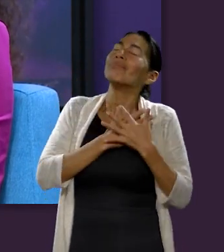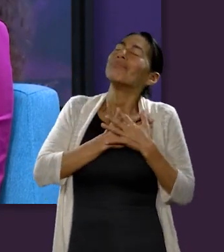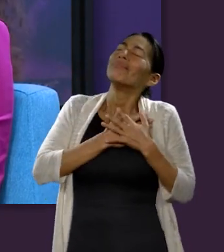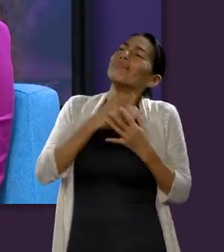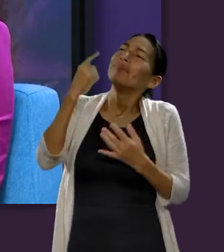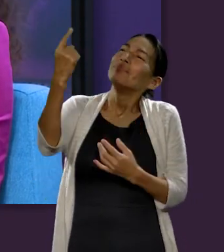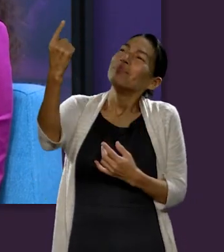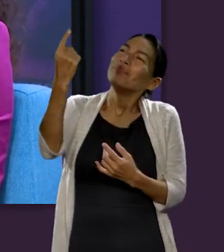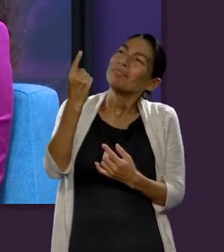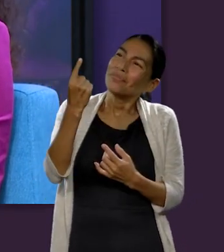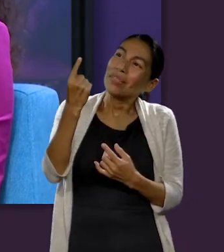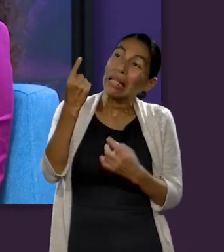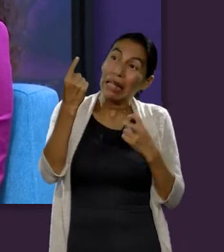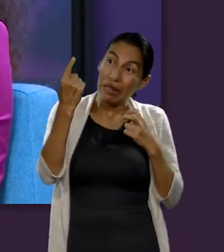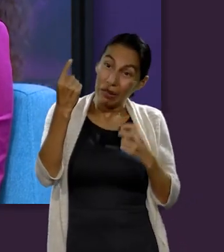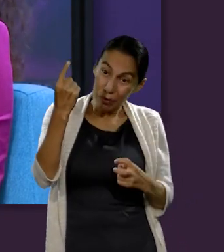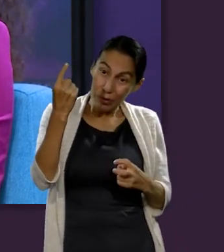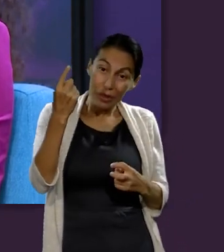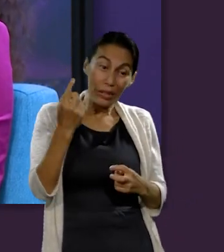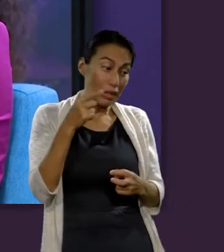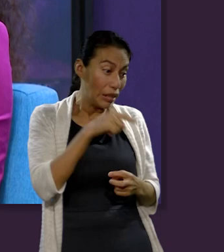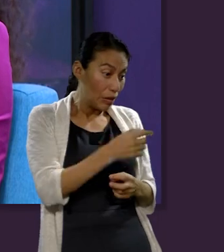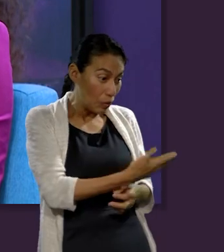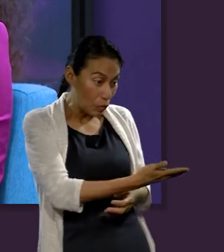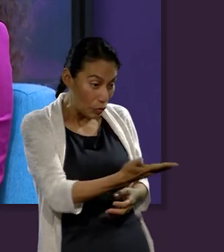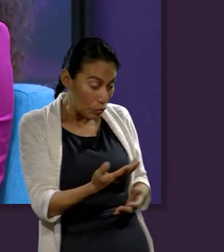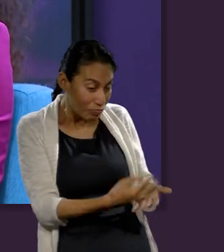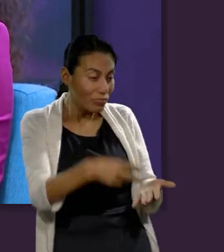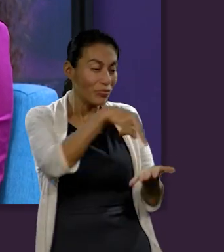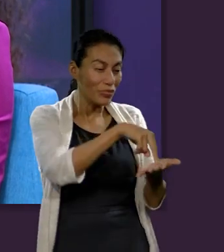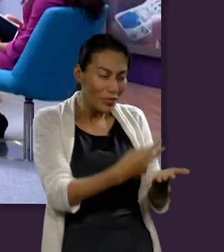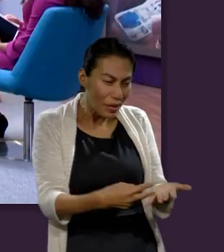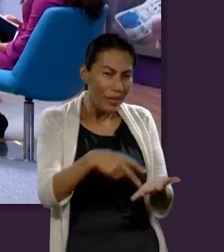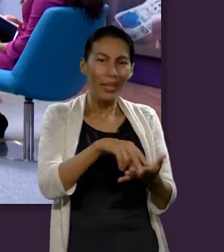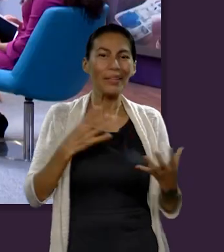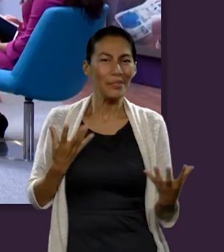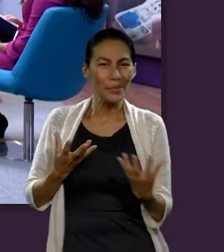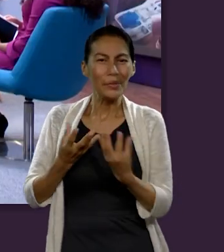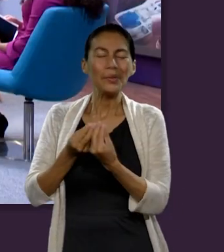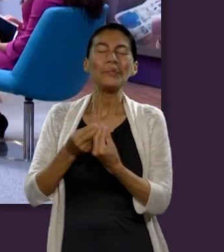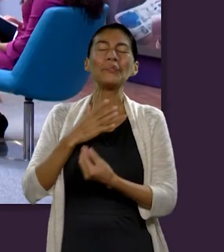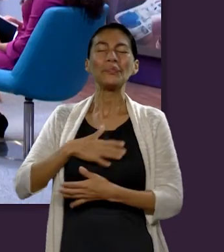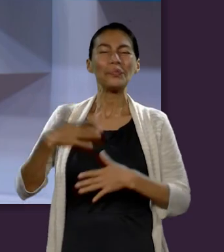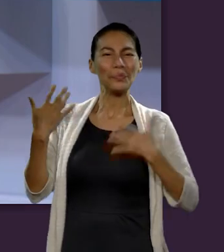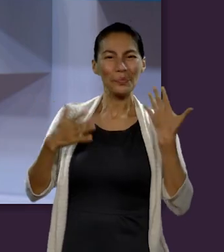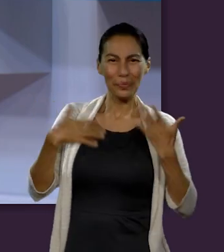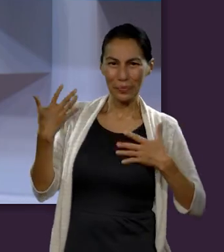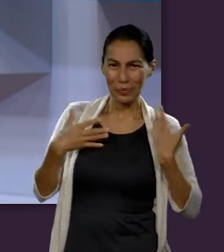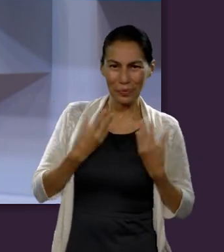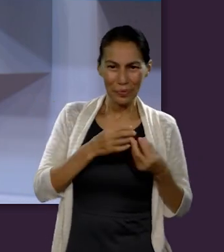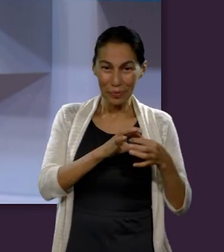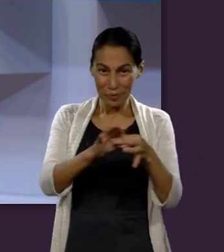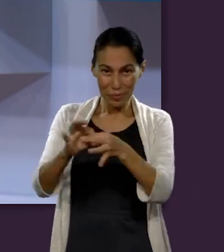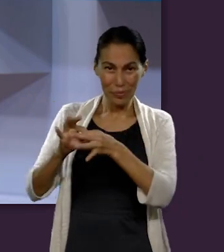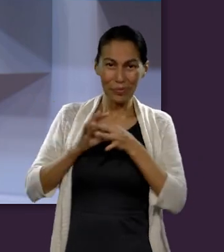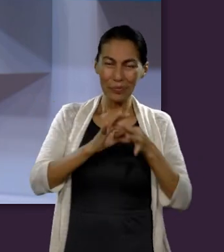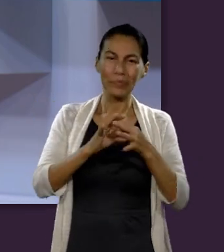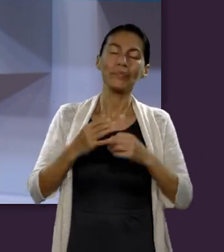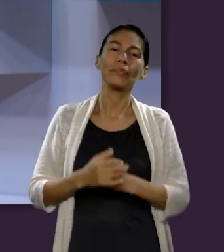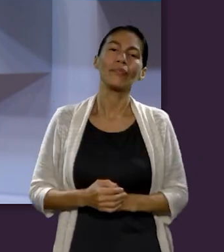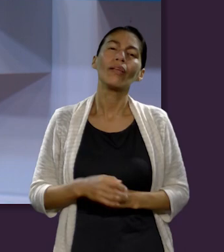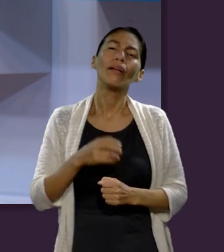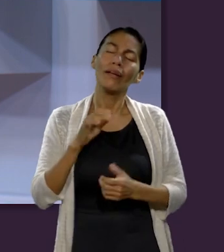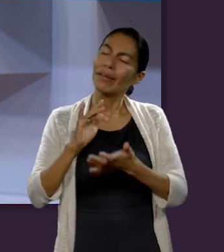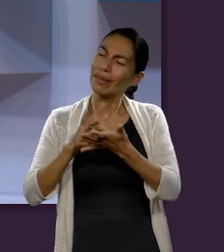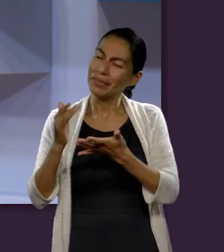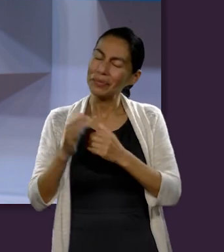tiempo, cuando nuestro amado Jesús vuelva, vamos a poder volver a estar con ellos. Amén. Gracias por tu aporte. Entonces